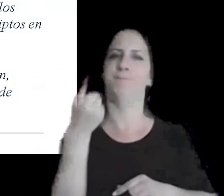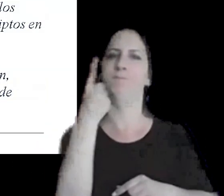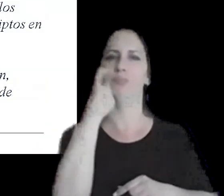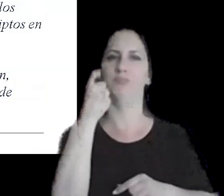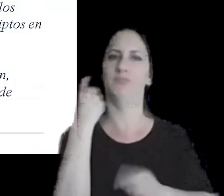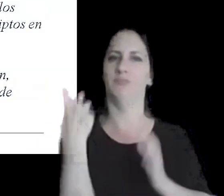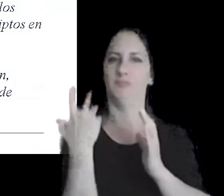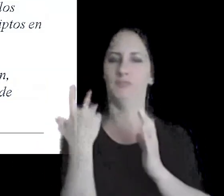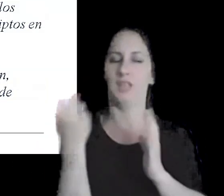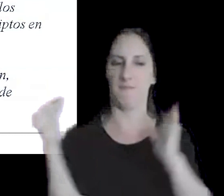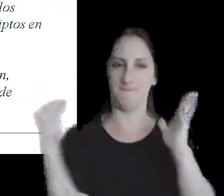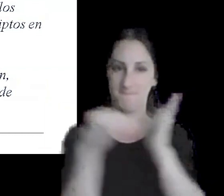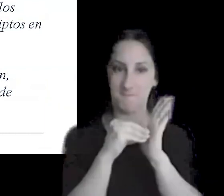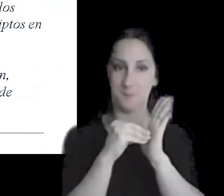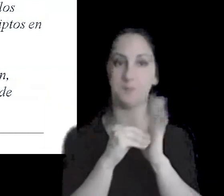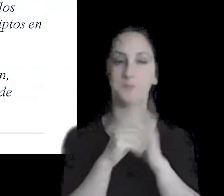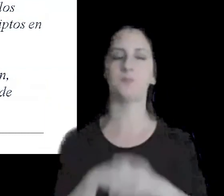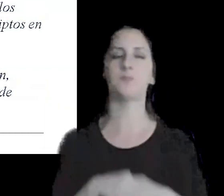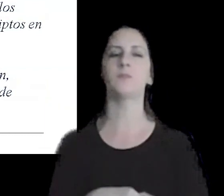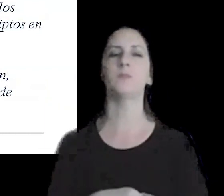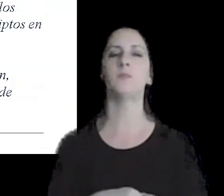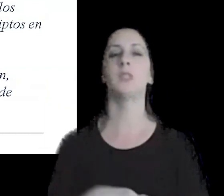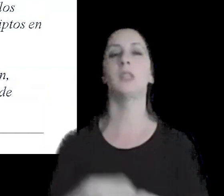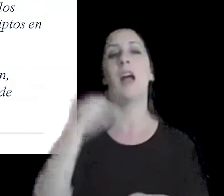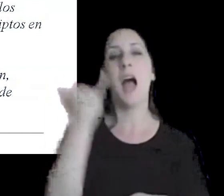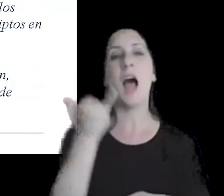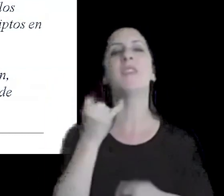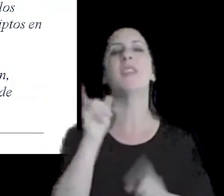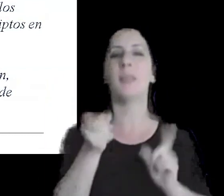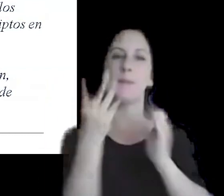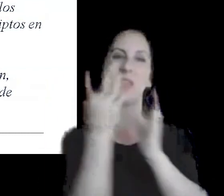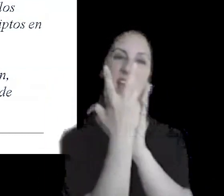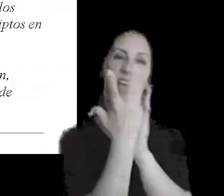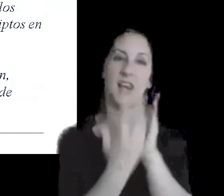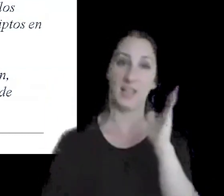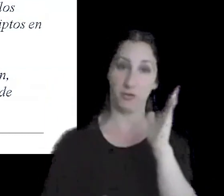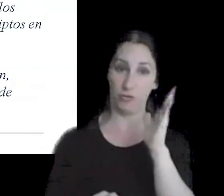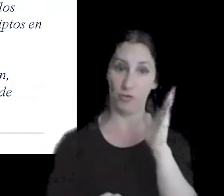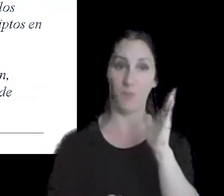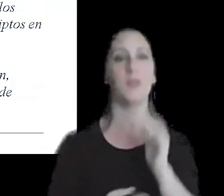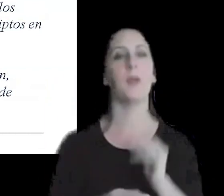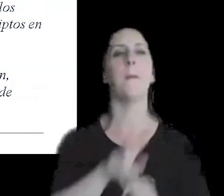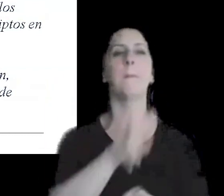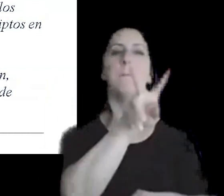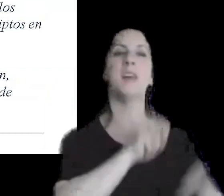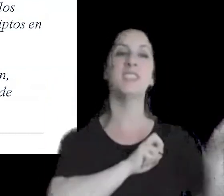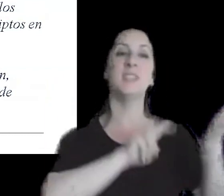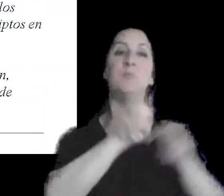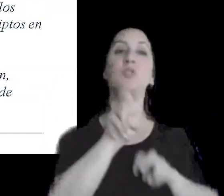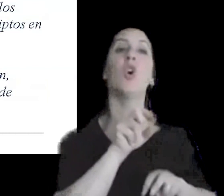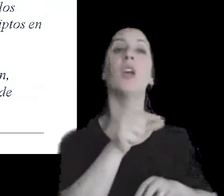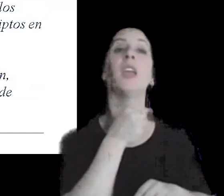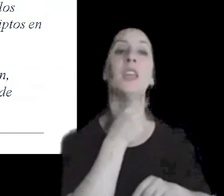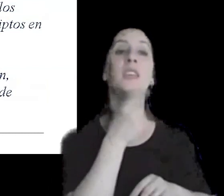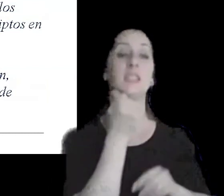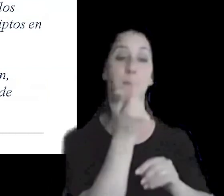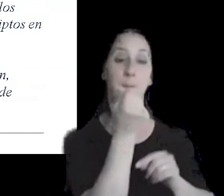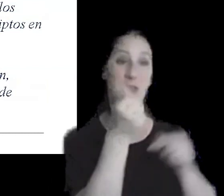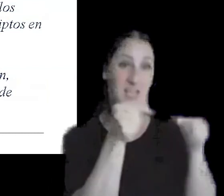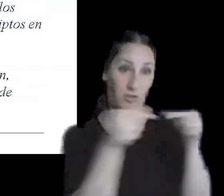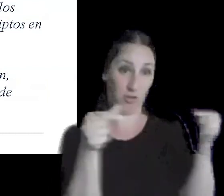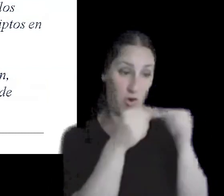ahora habrá un régimen de retención recordemos que la percepción es incorporar sobre el precio de la entrada